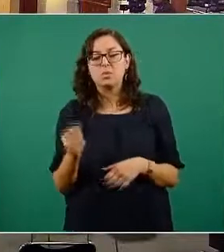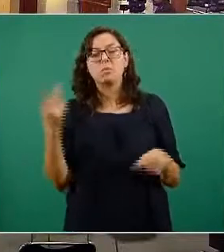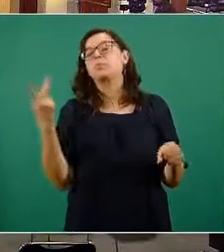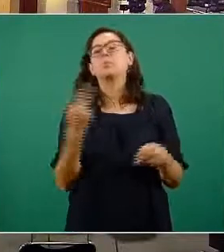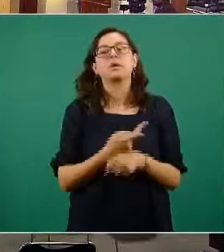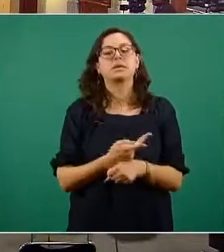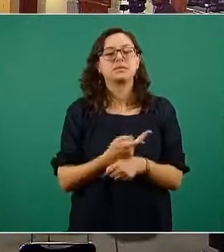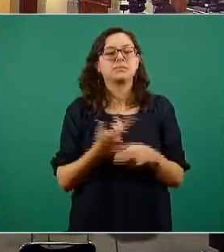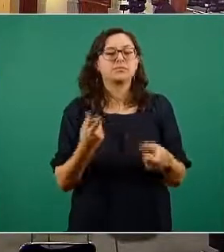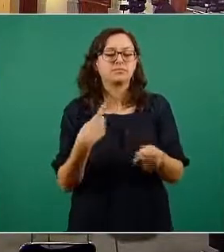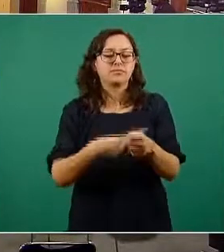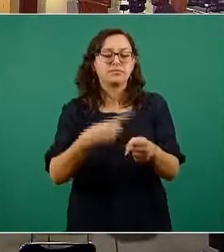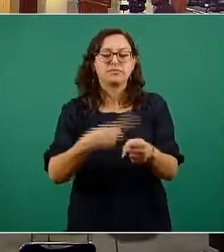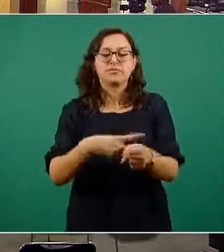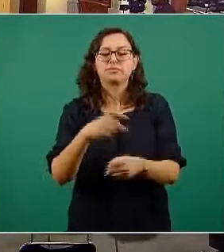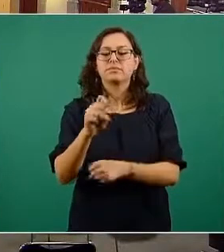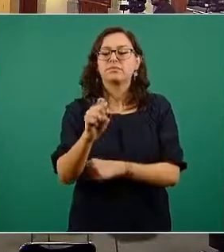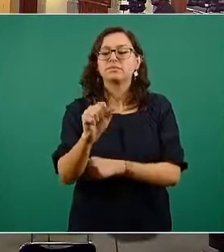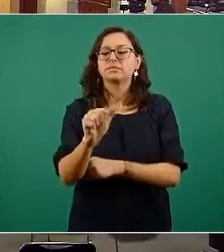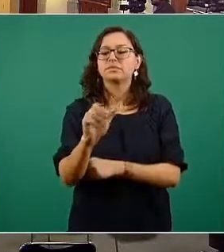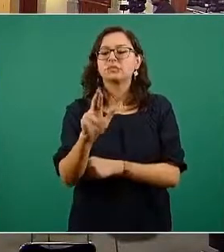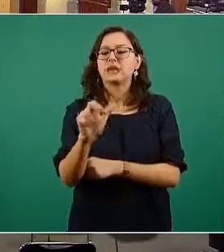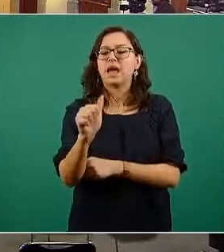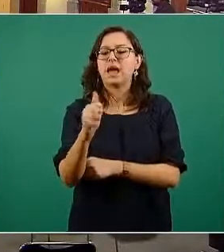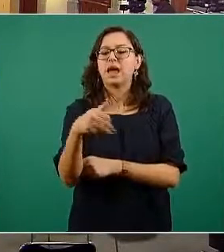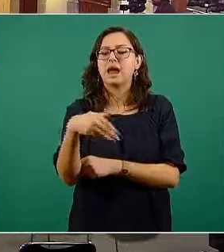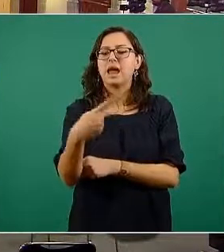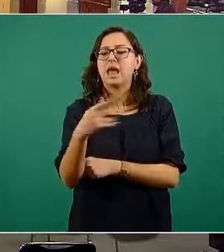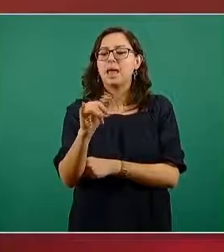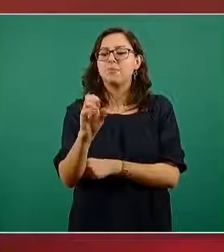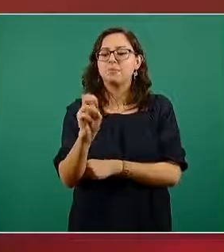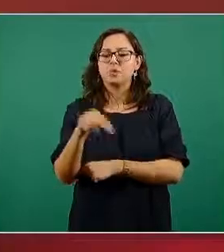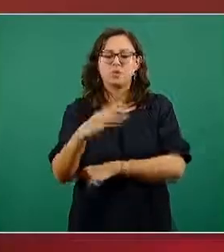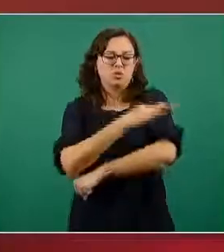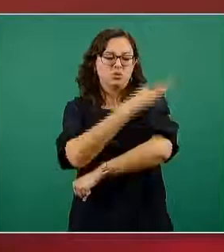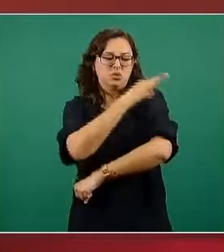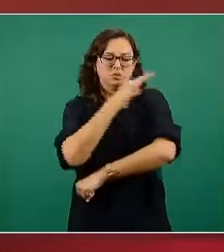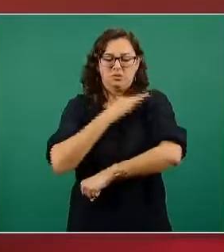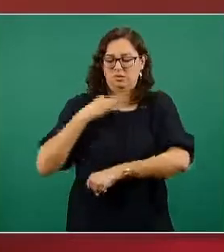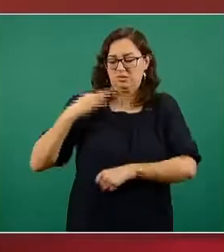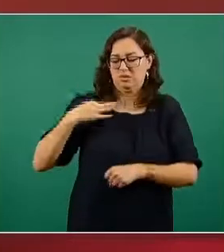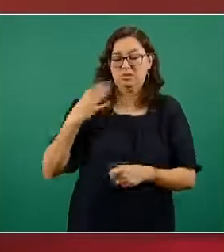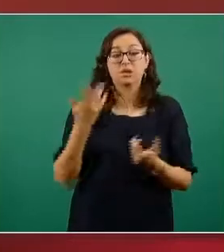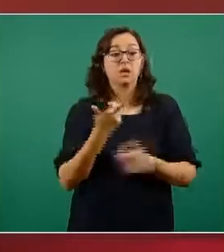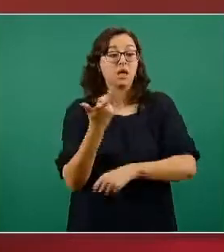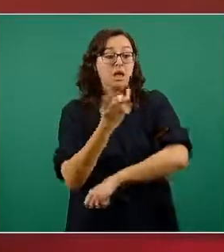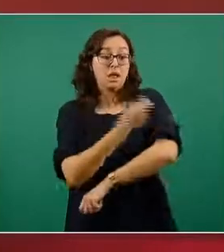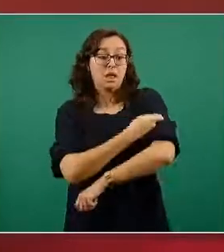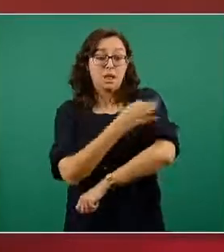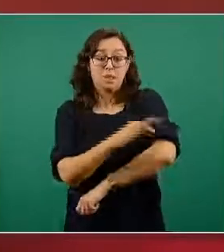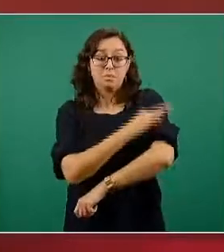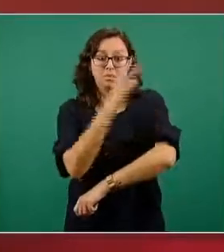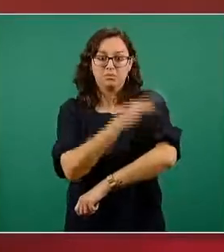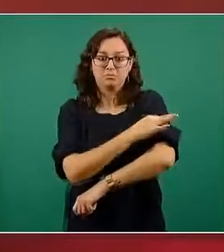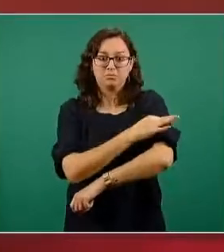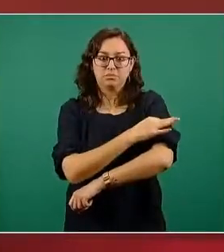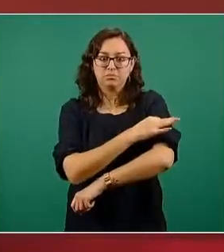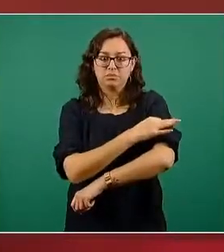de sarampión la vacuna contra el sarampión en Reino Unido esto fue a partir de una